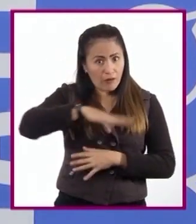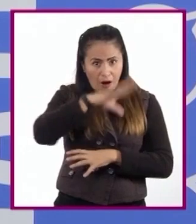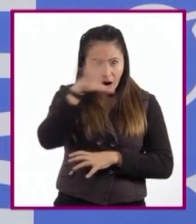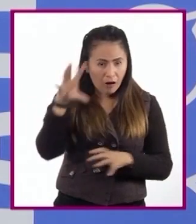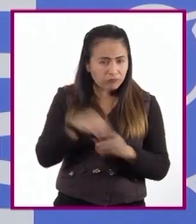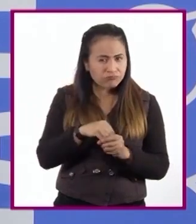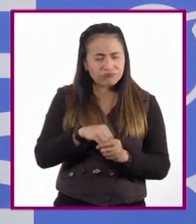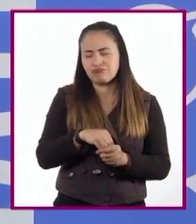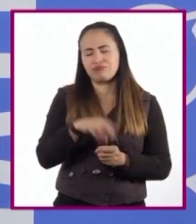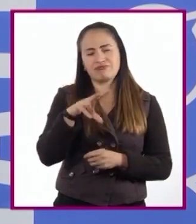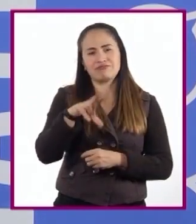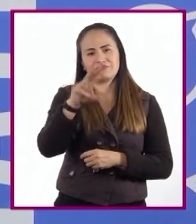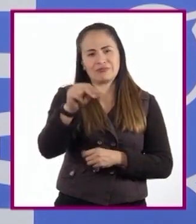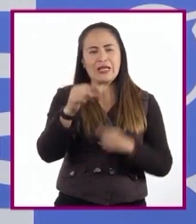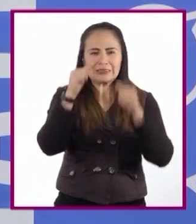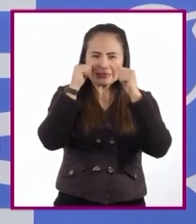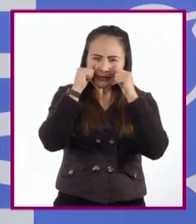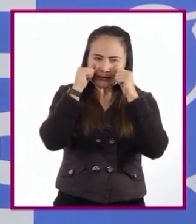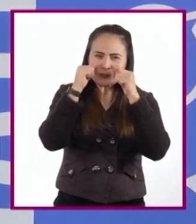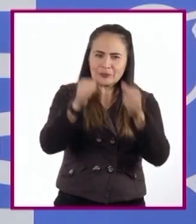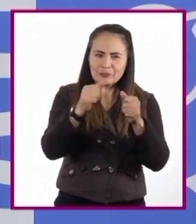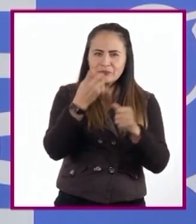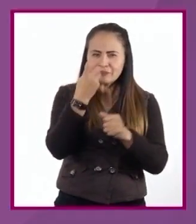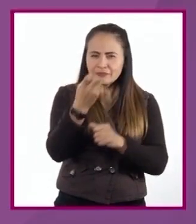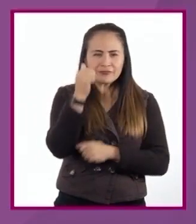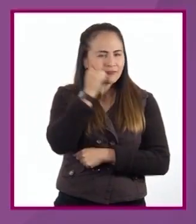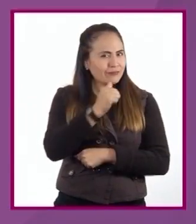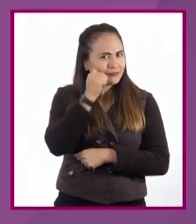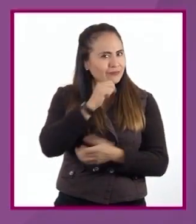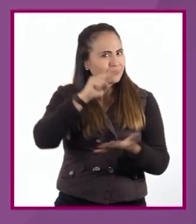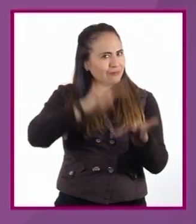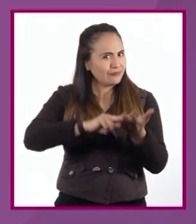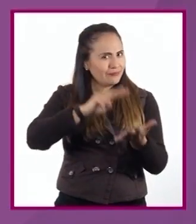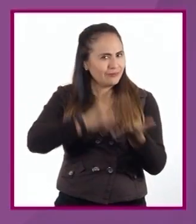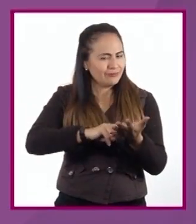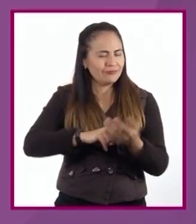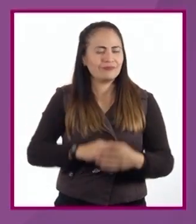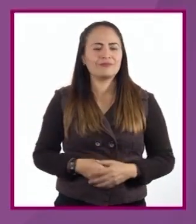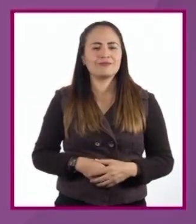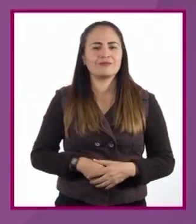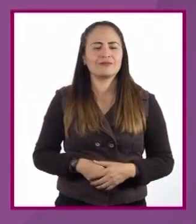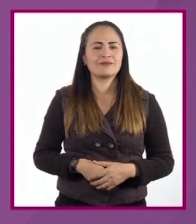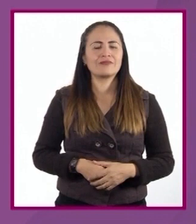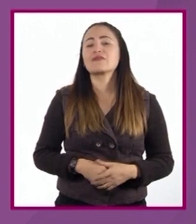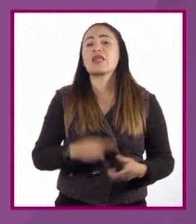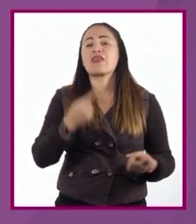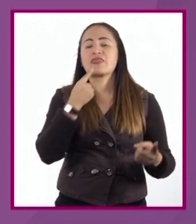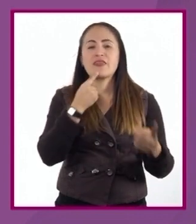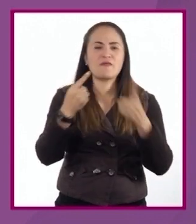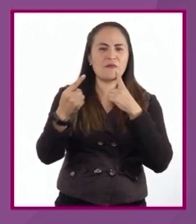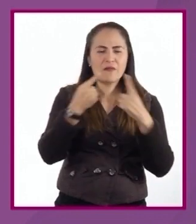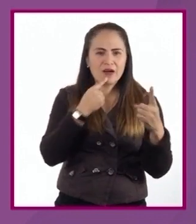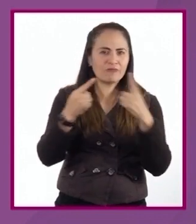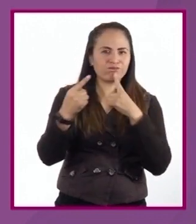siempre nos ayuda a valorar y ampliar nuestros horizontes. Durante un debate, los participantes exponen su